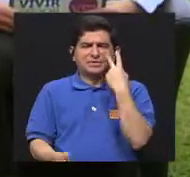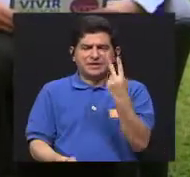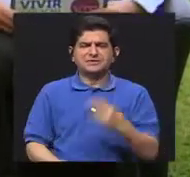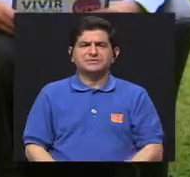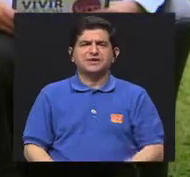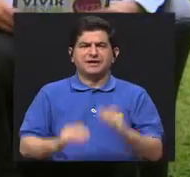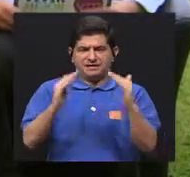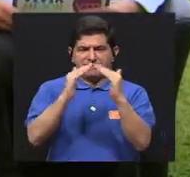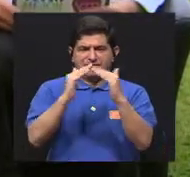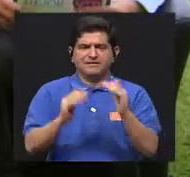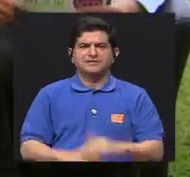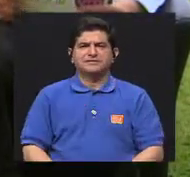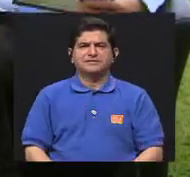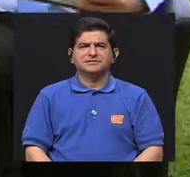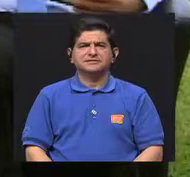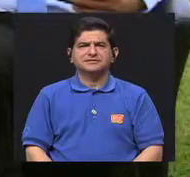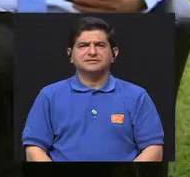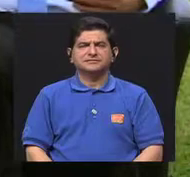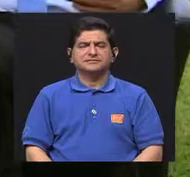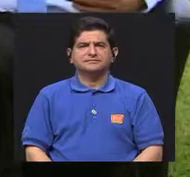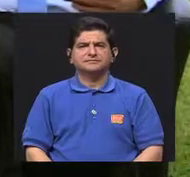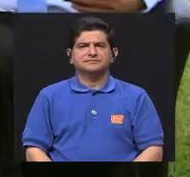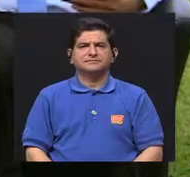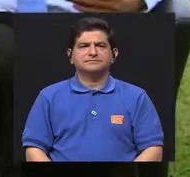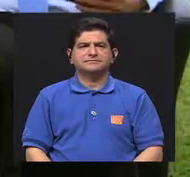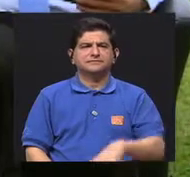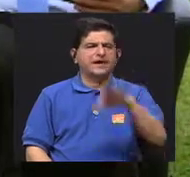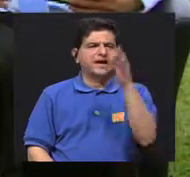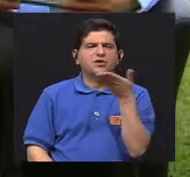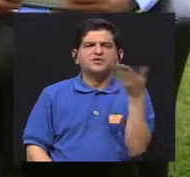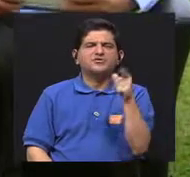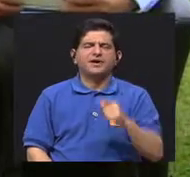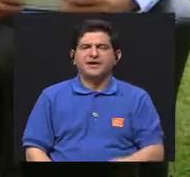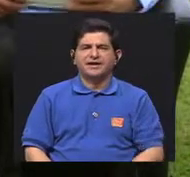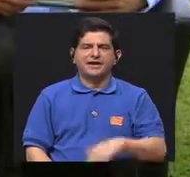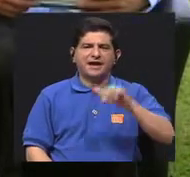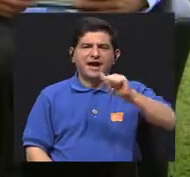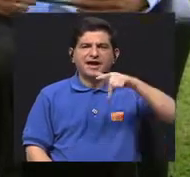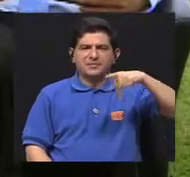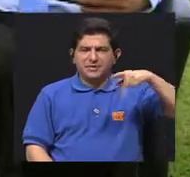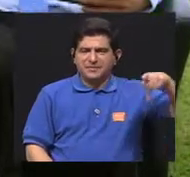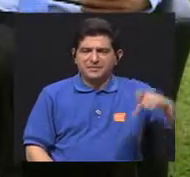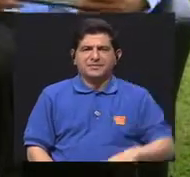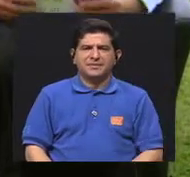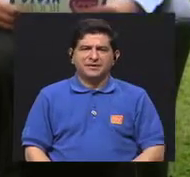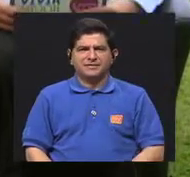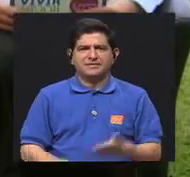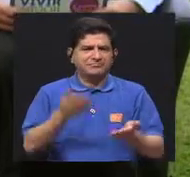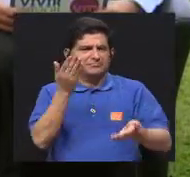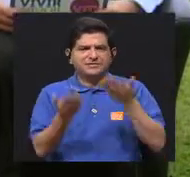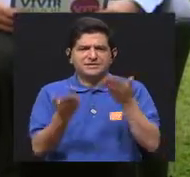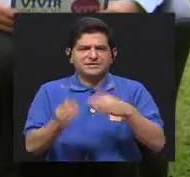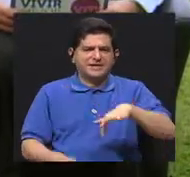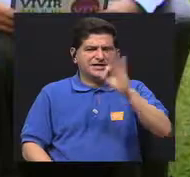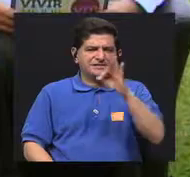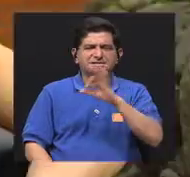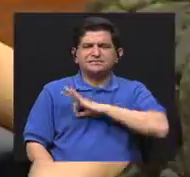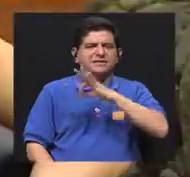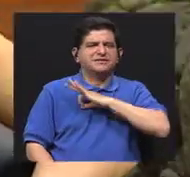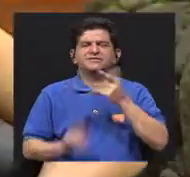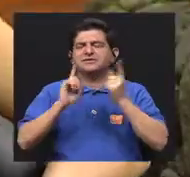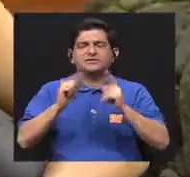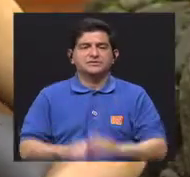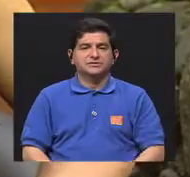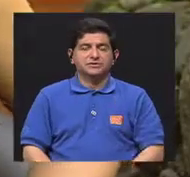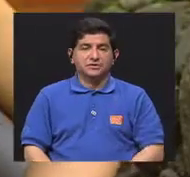viendo en sus hogares, ¿qué va a encontrar en esta aplicación? ¿Qué es lo que esperaría obtener? Sí,